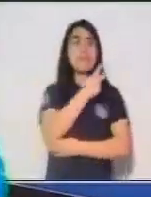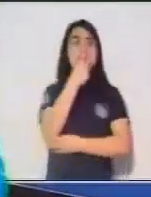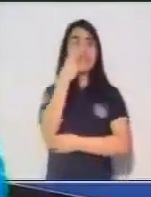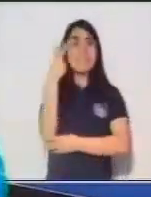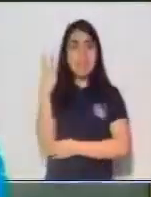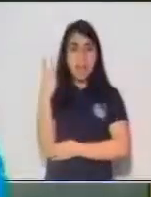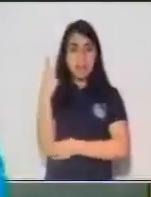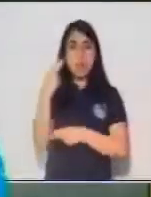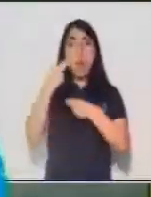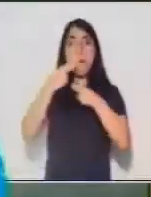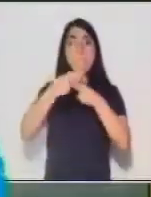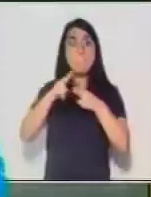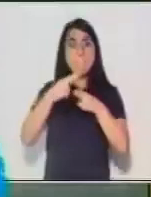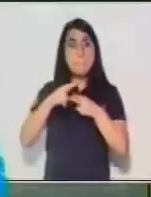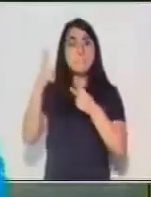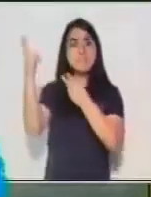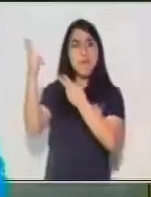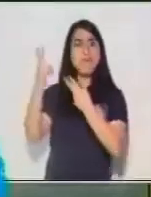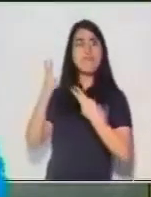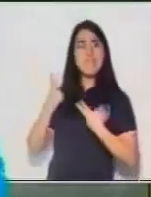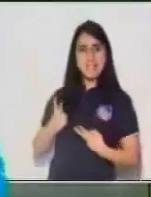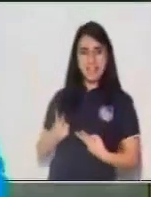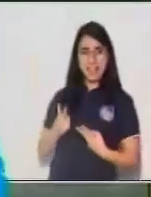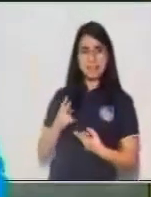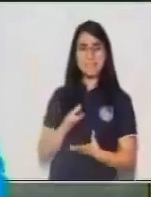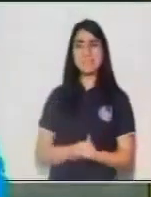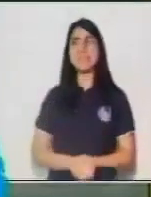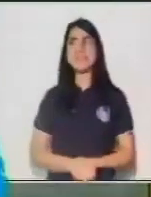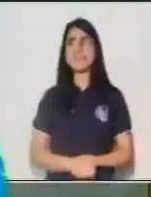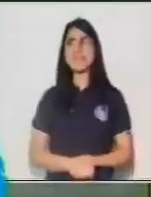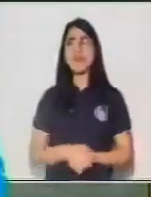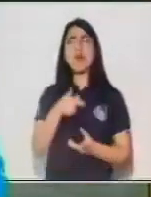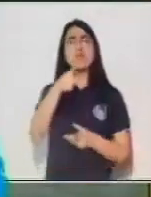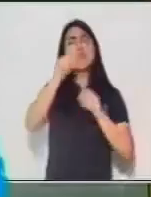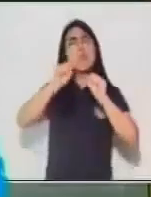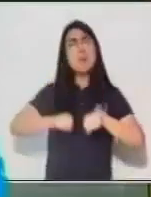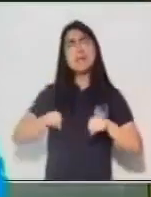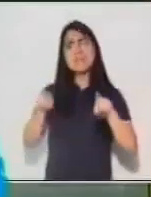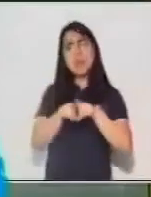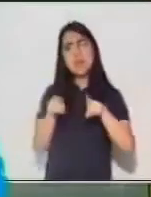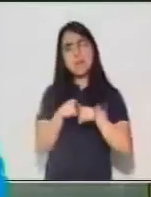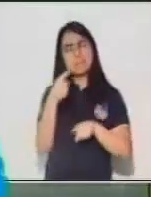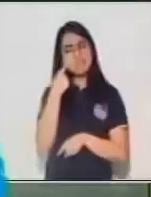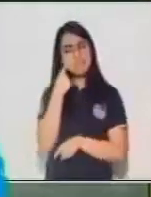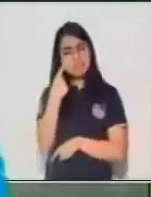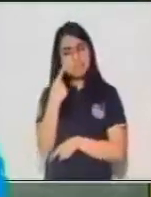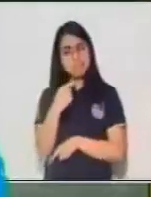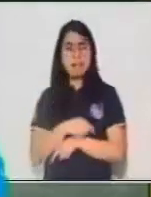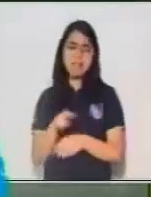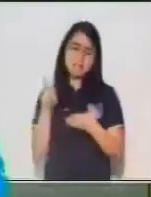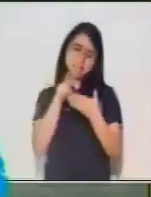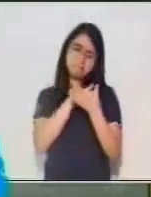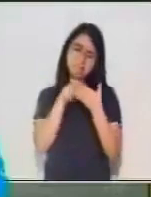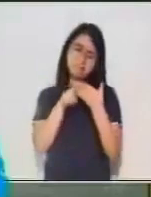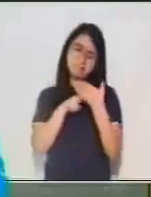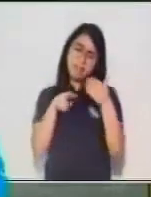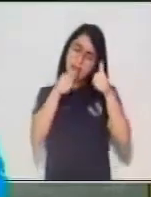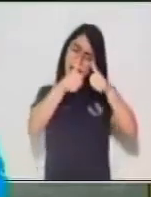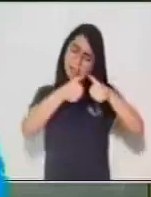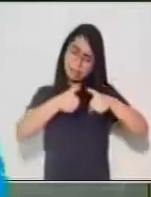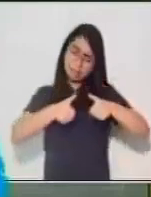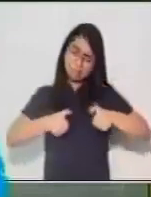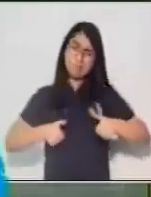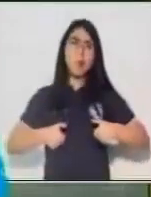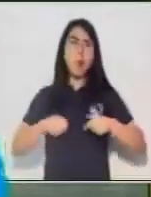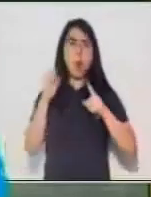Analiza tú ahí en casa cuál será el sujeto de esta oración. Los días calurosos del verano están por llegar.